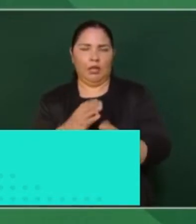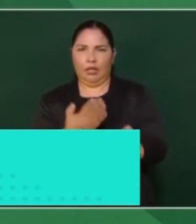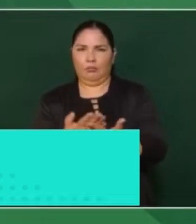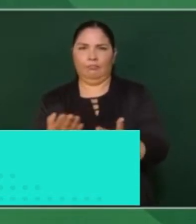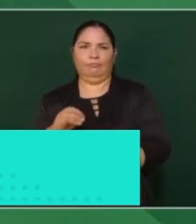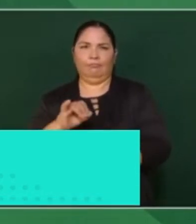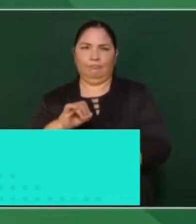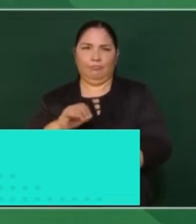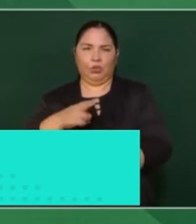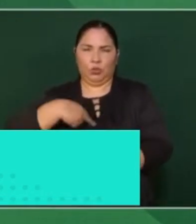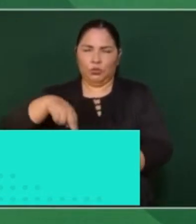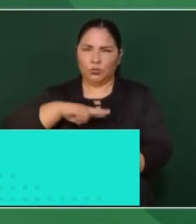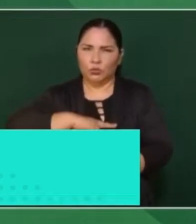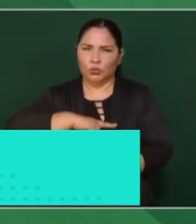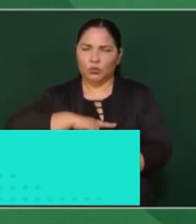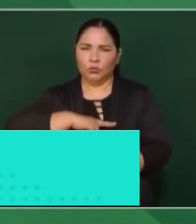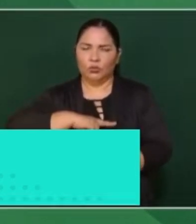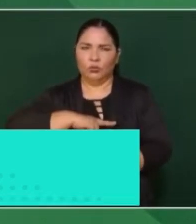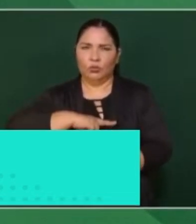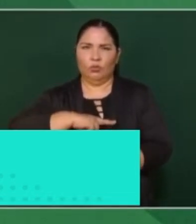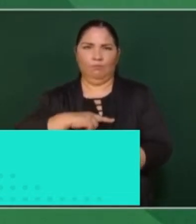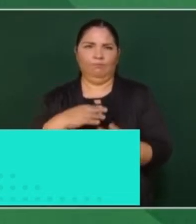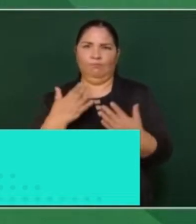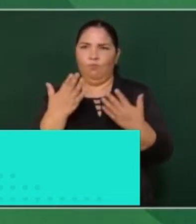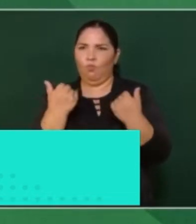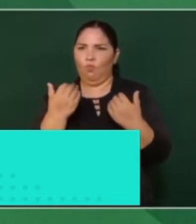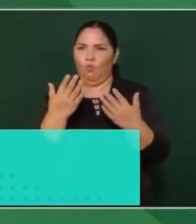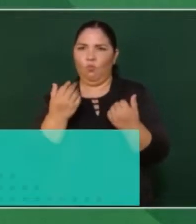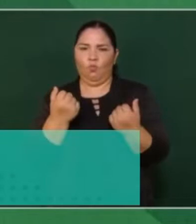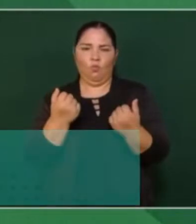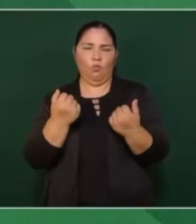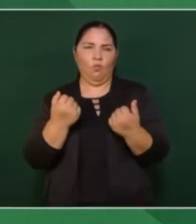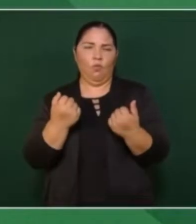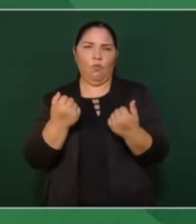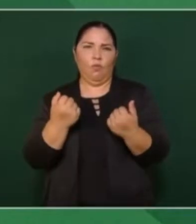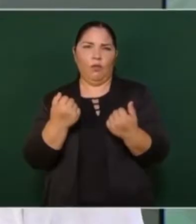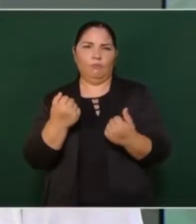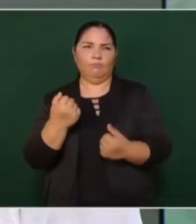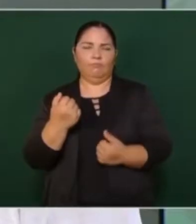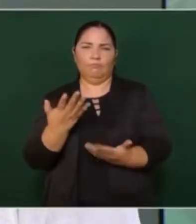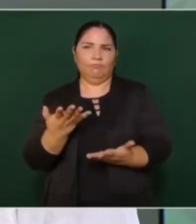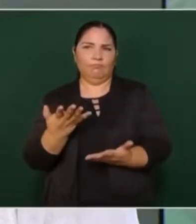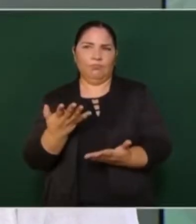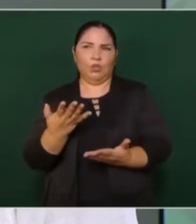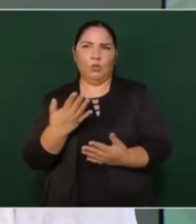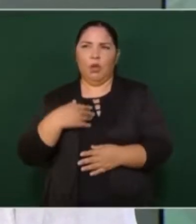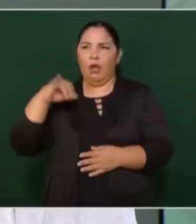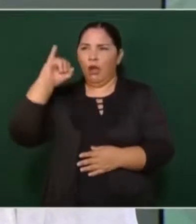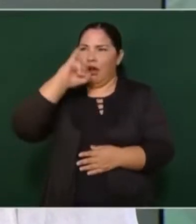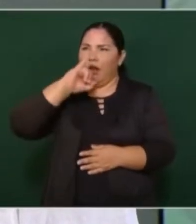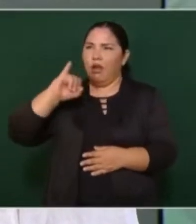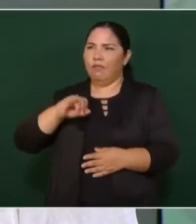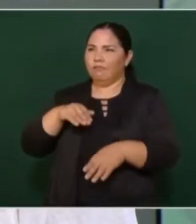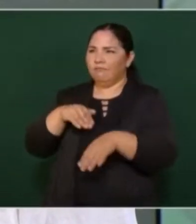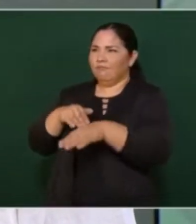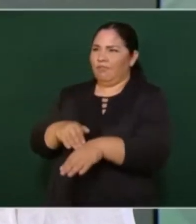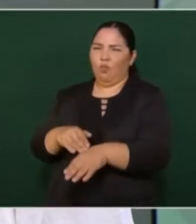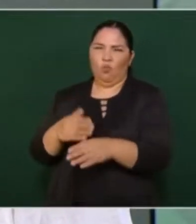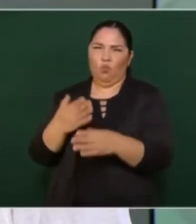no tenemos patrones, jefes,